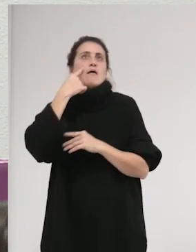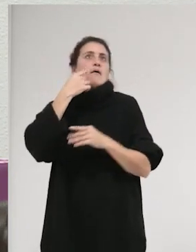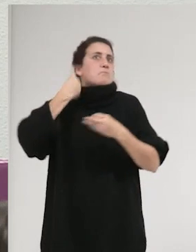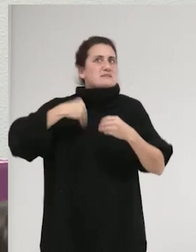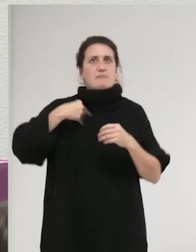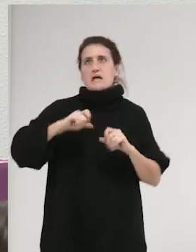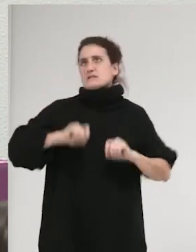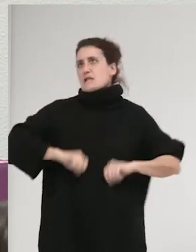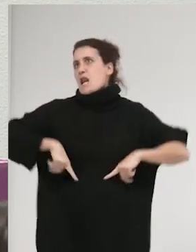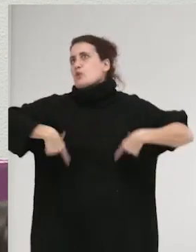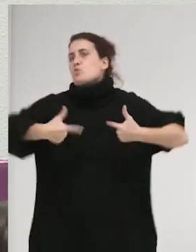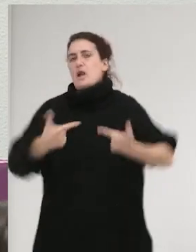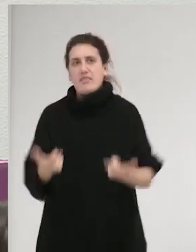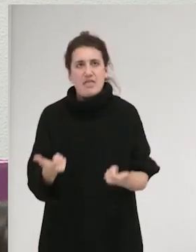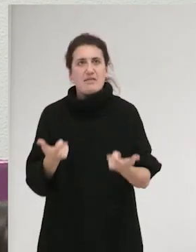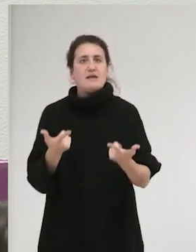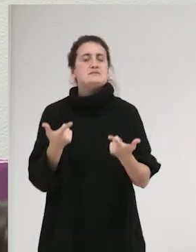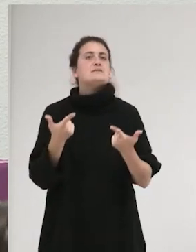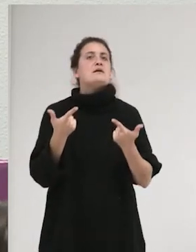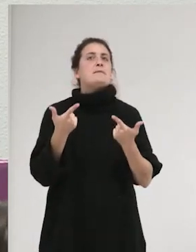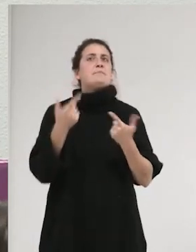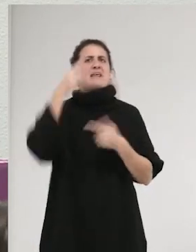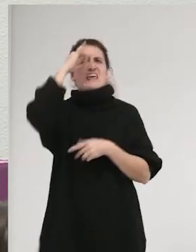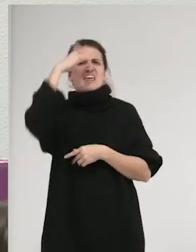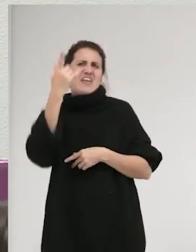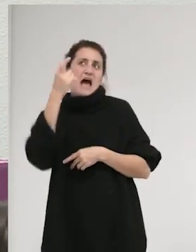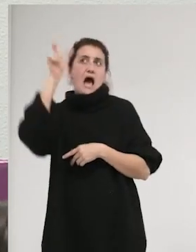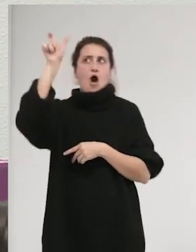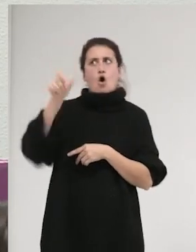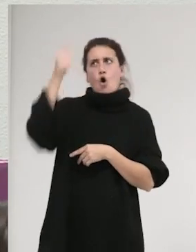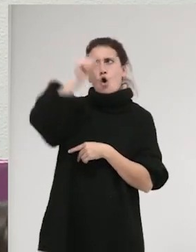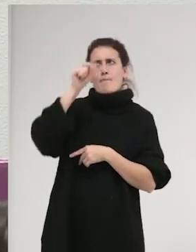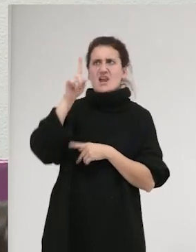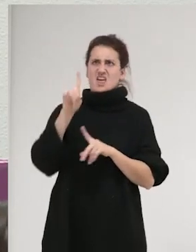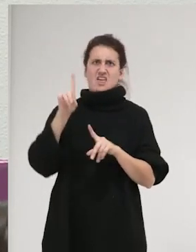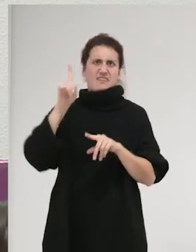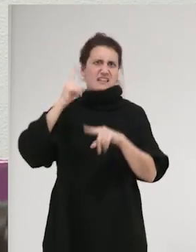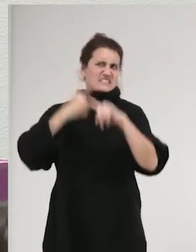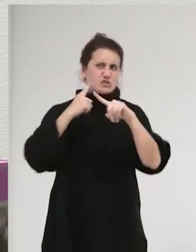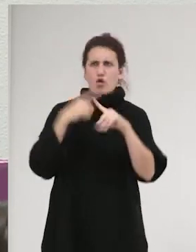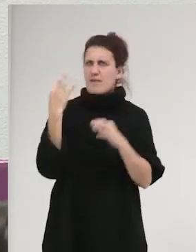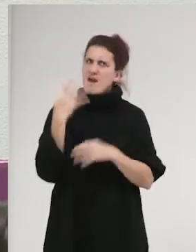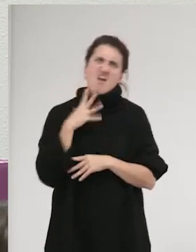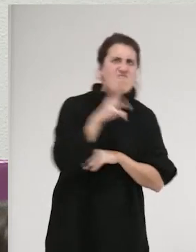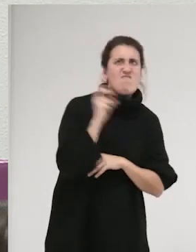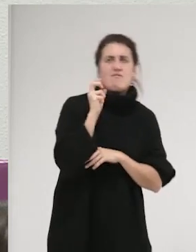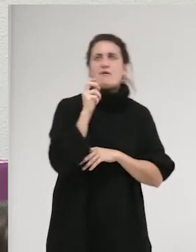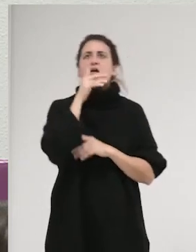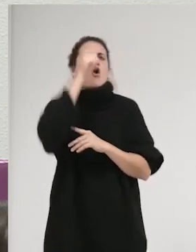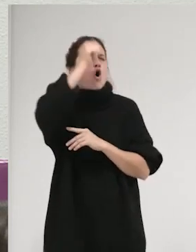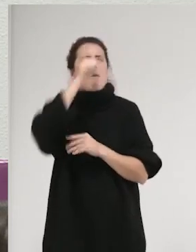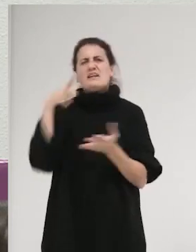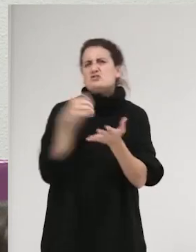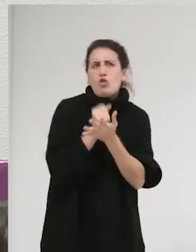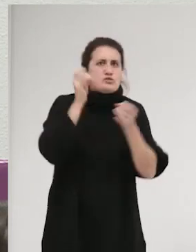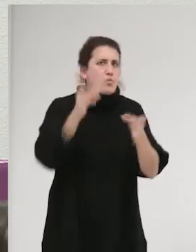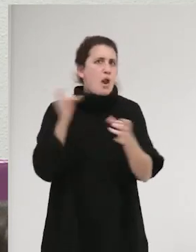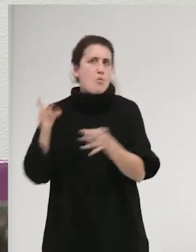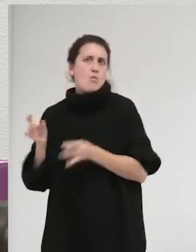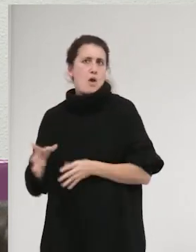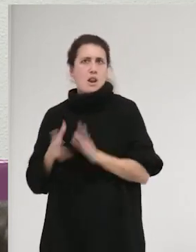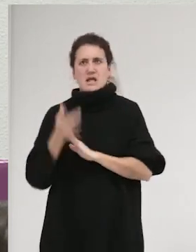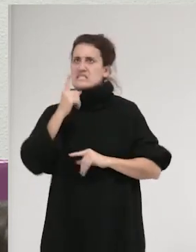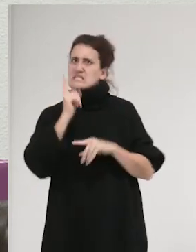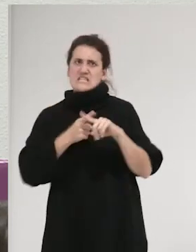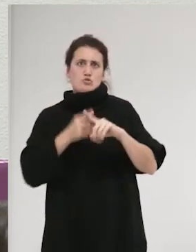esa idea del depredador sexual en todos los hombres y en toda la categoría de los hombres y en todos los hombres particulares, de alguna